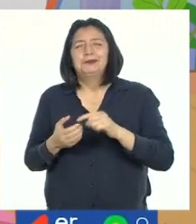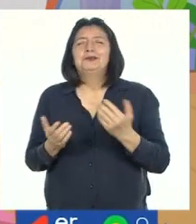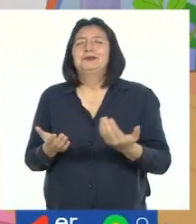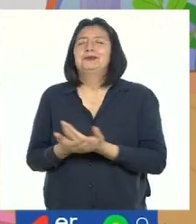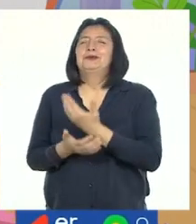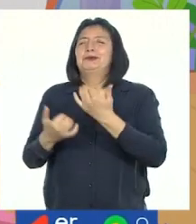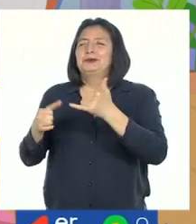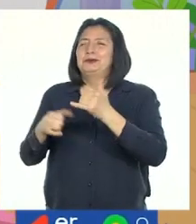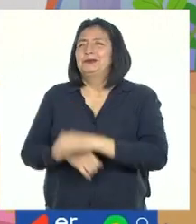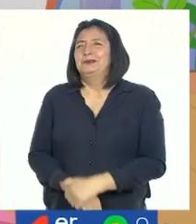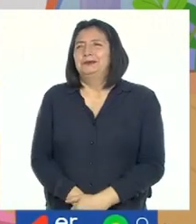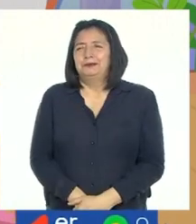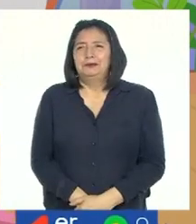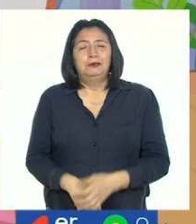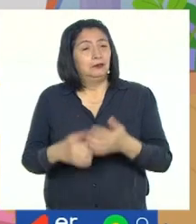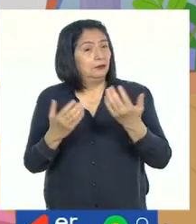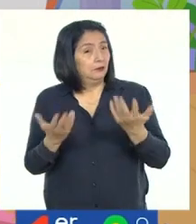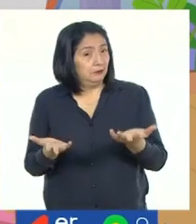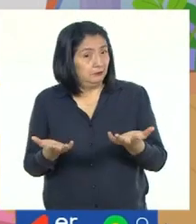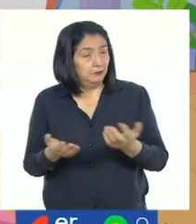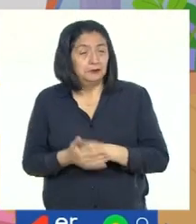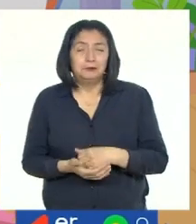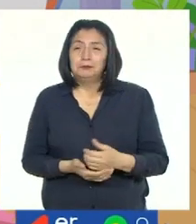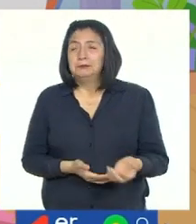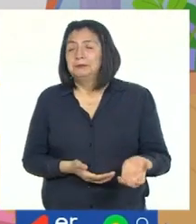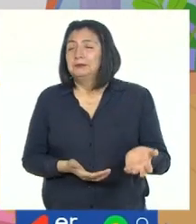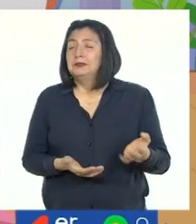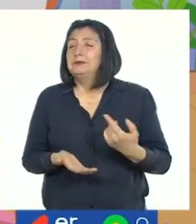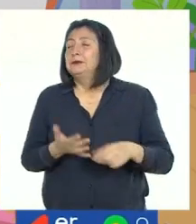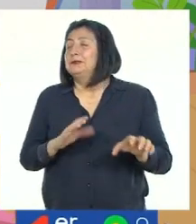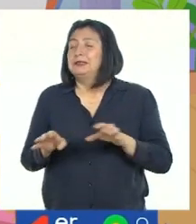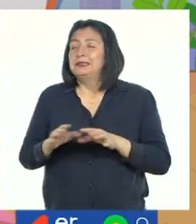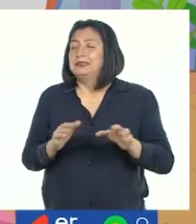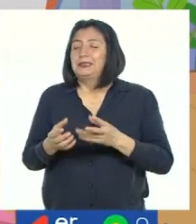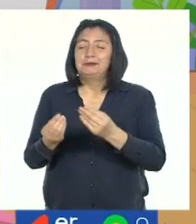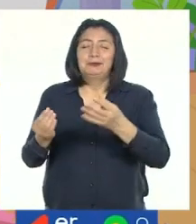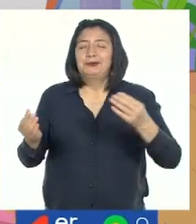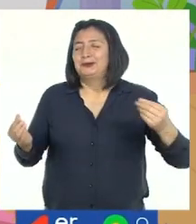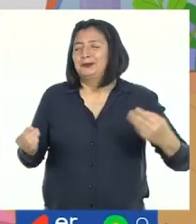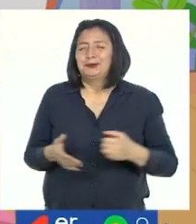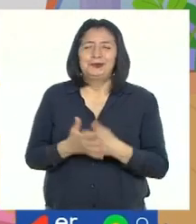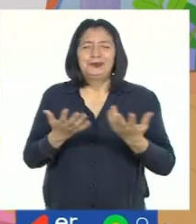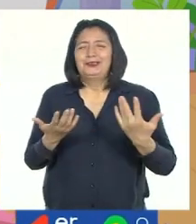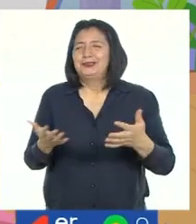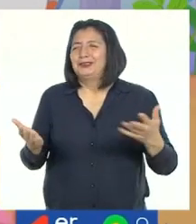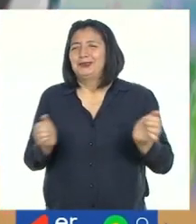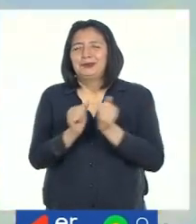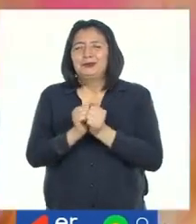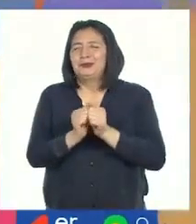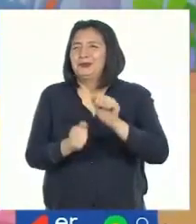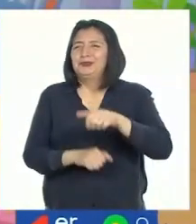su nuevo juego. Y ahora vamos a hacer muchas actividades juntos.